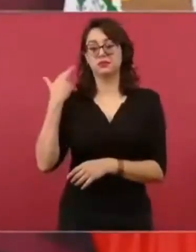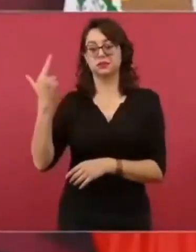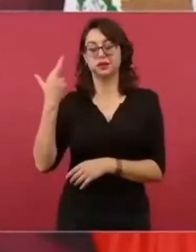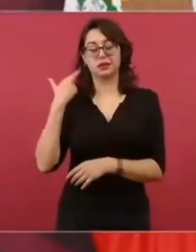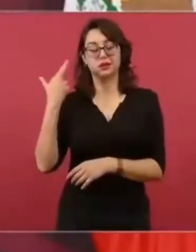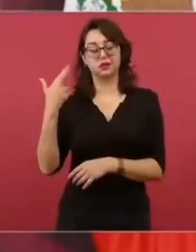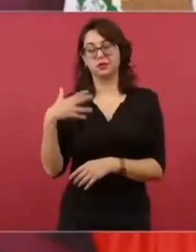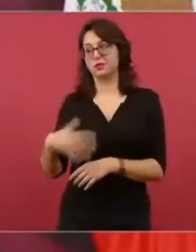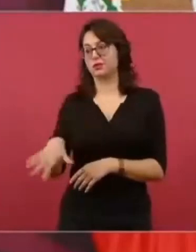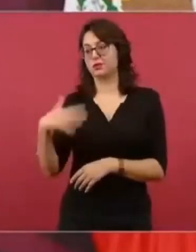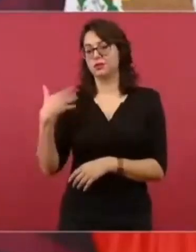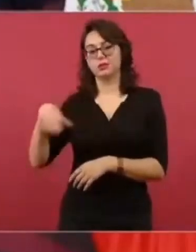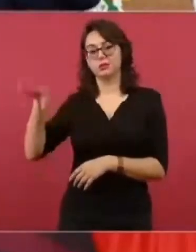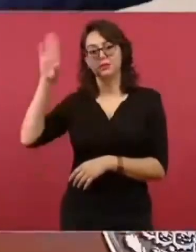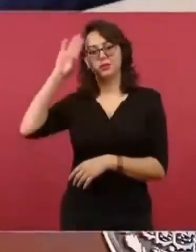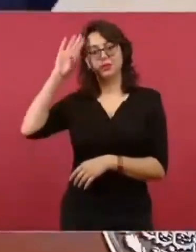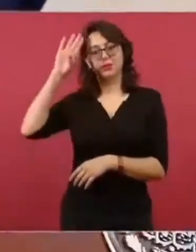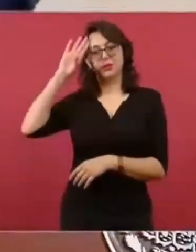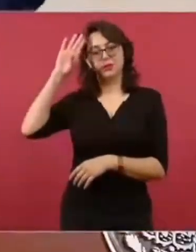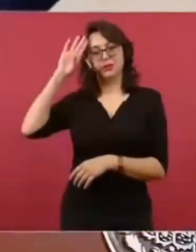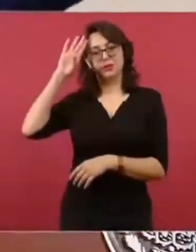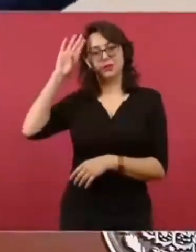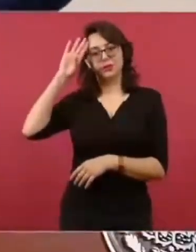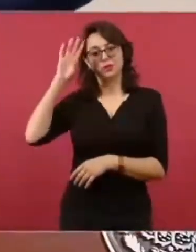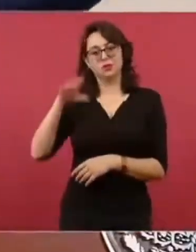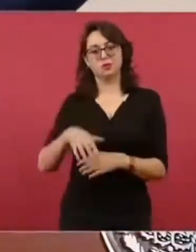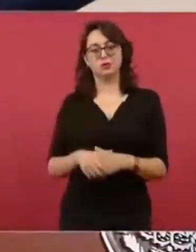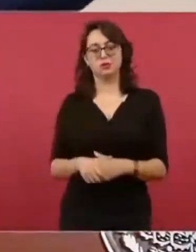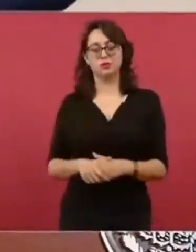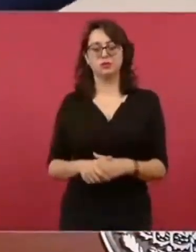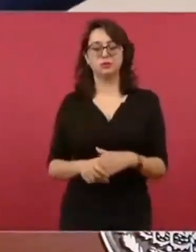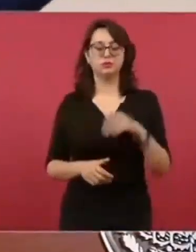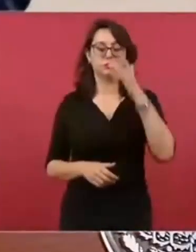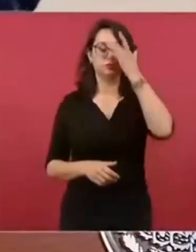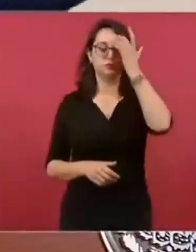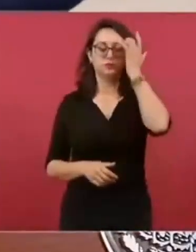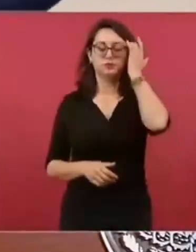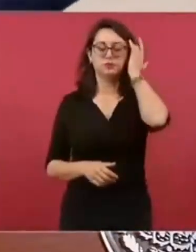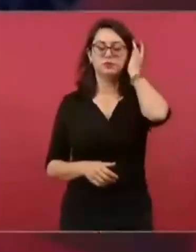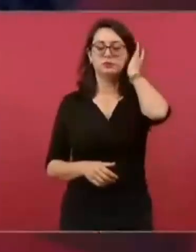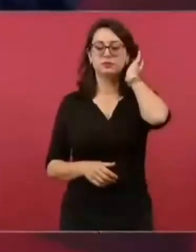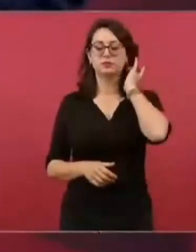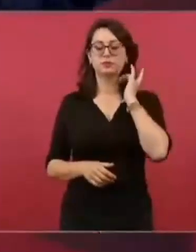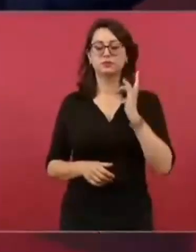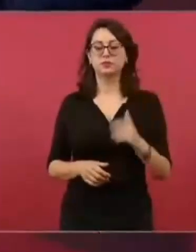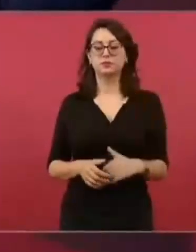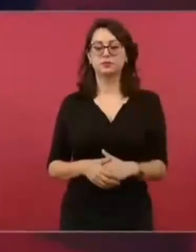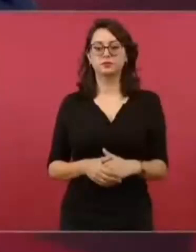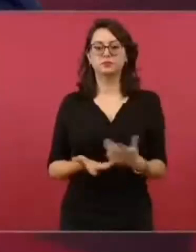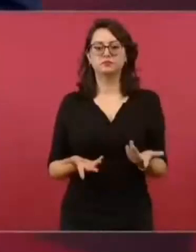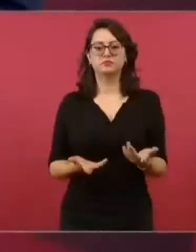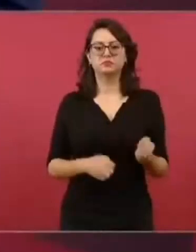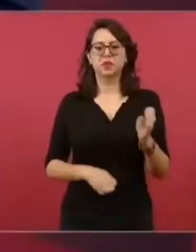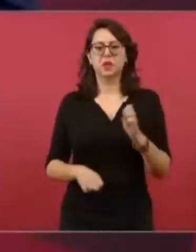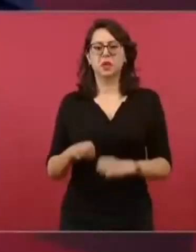Es sencillo. Hay empresas que se dedican a eso.